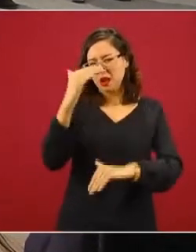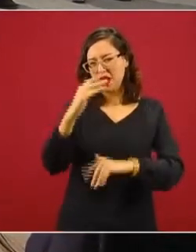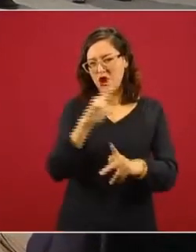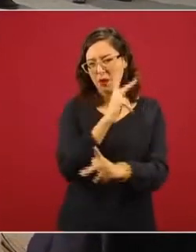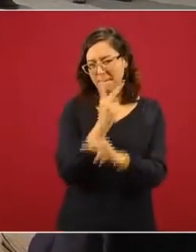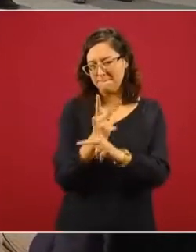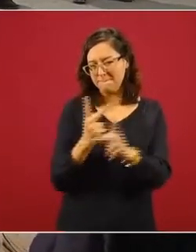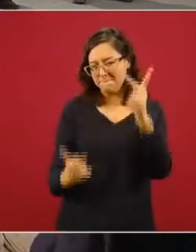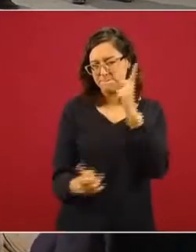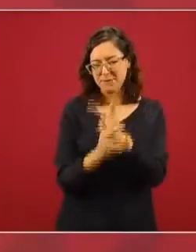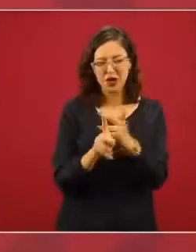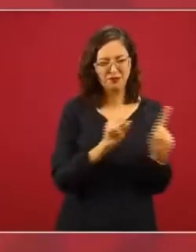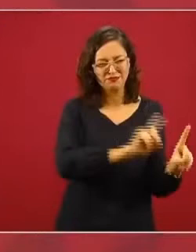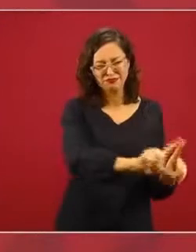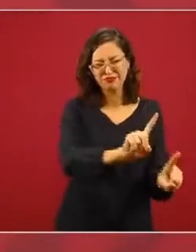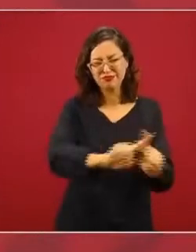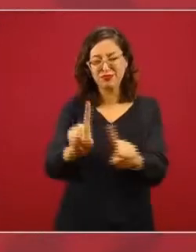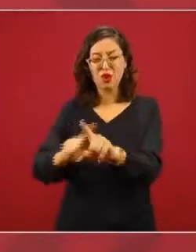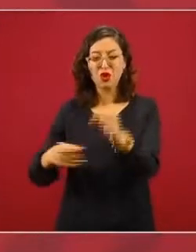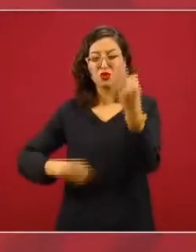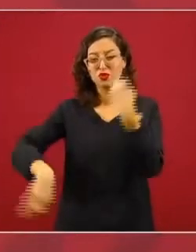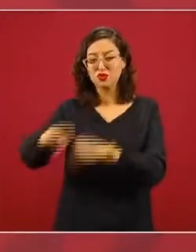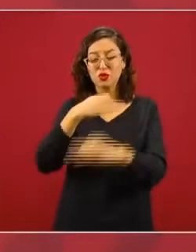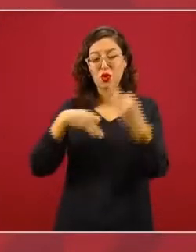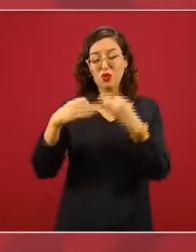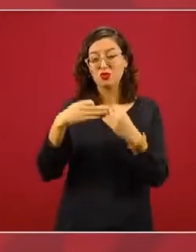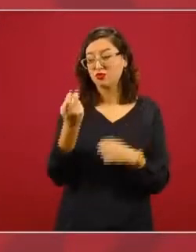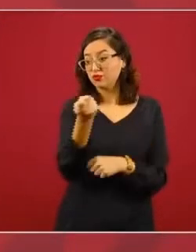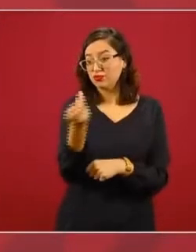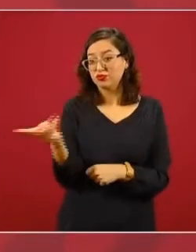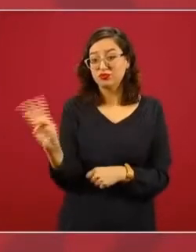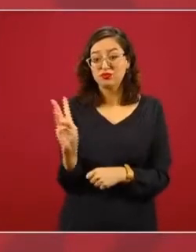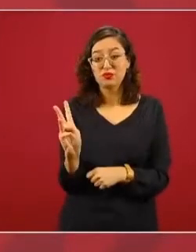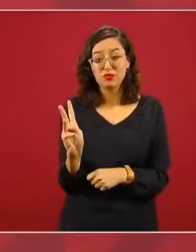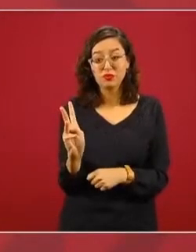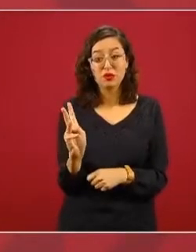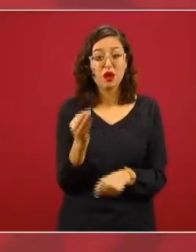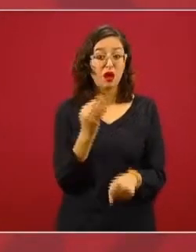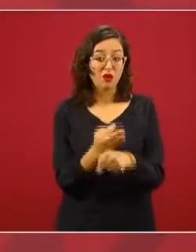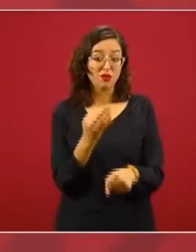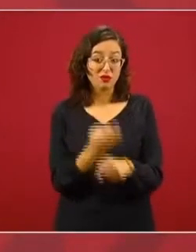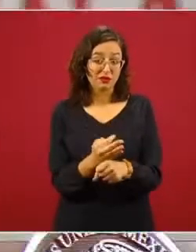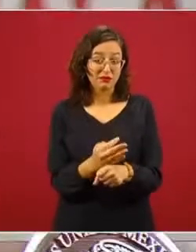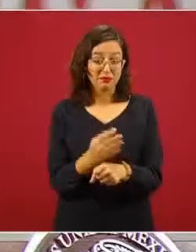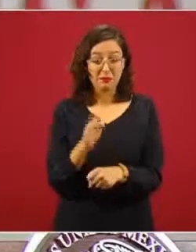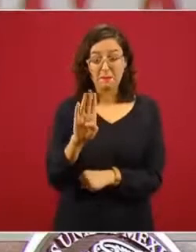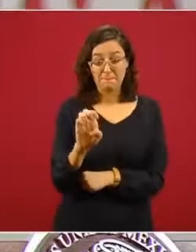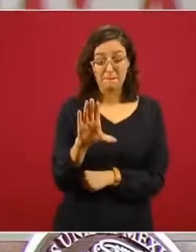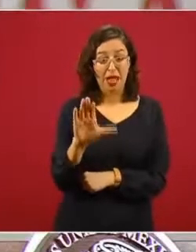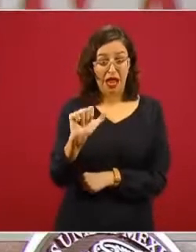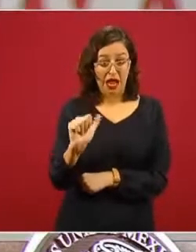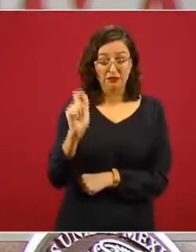nivel medio superior están recibiendo una beca